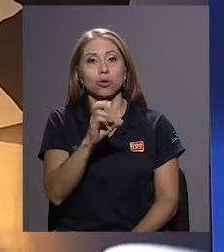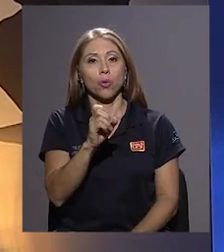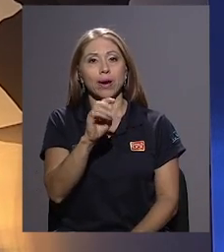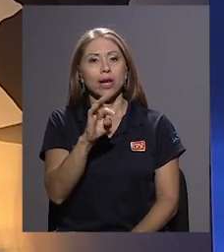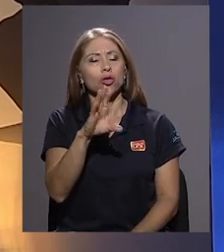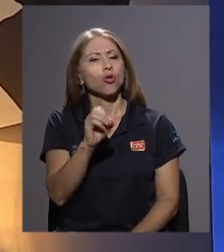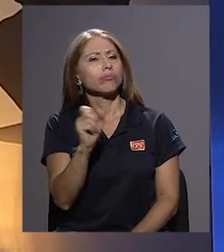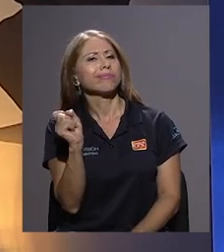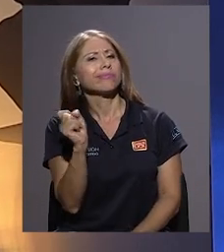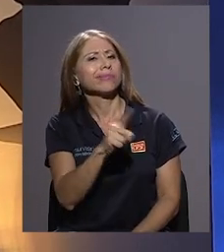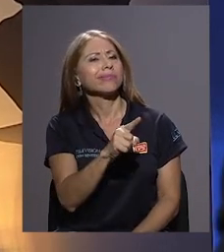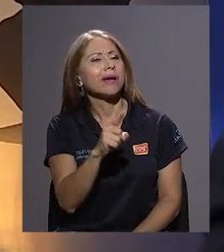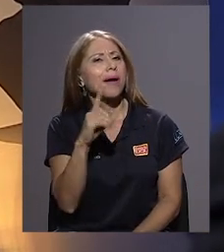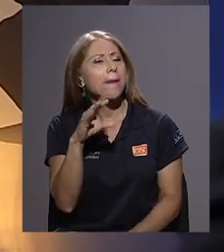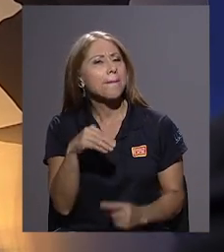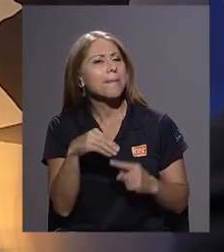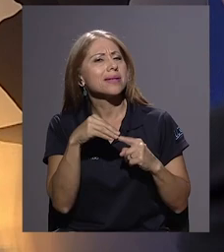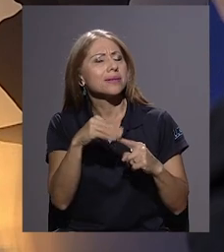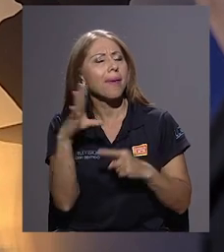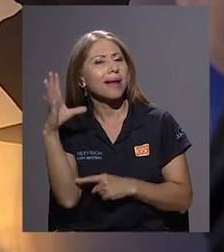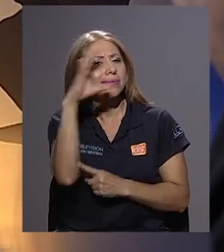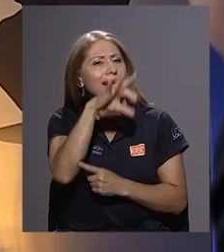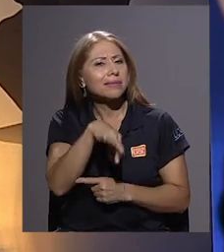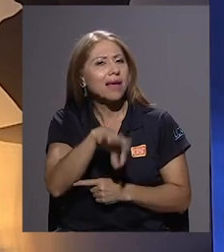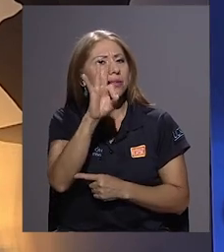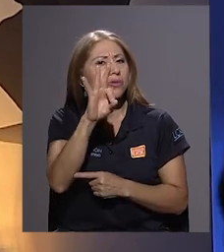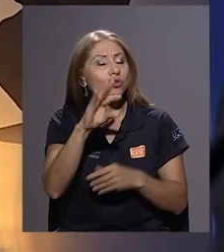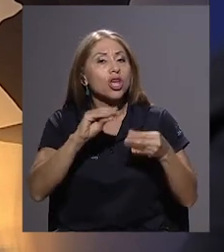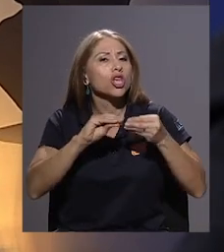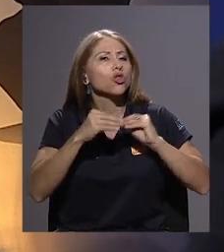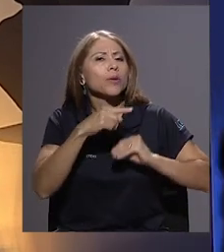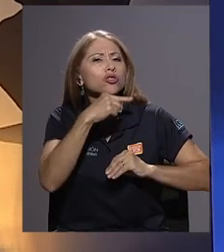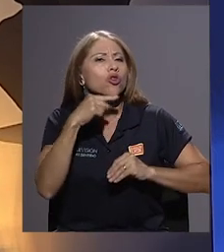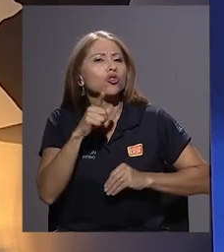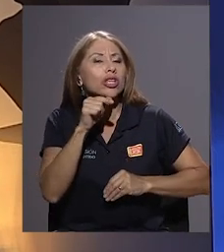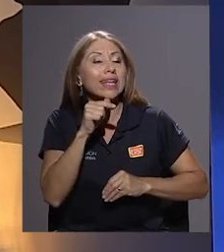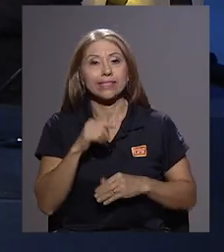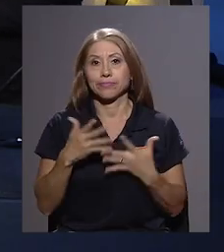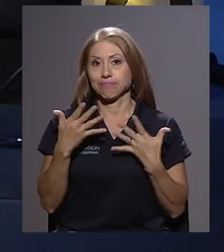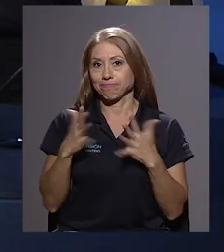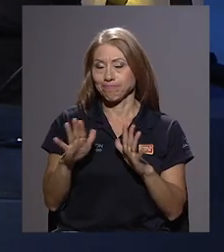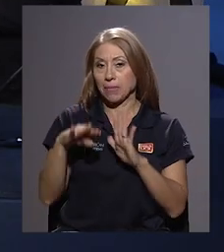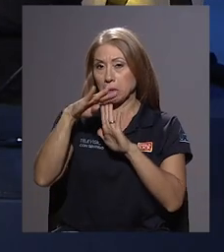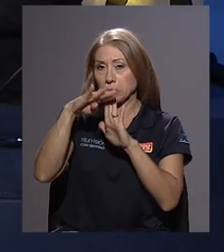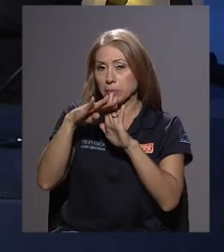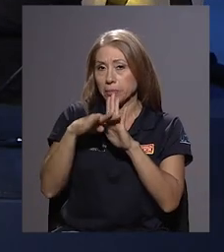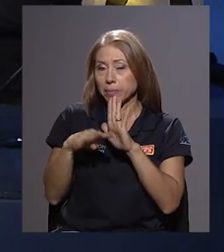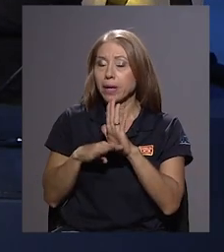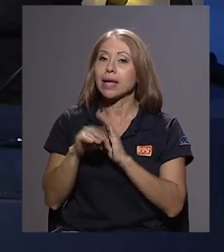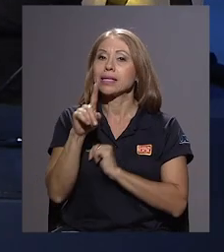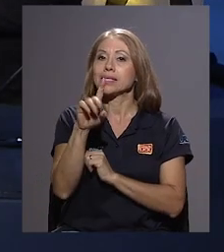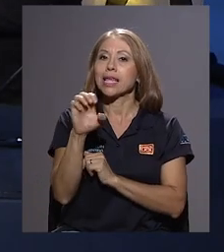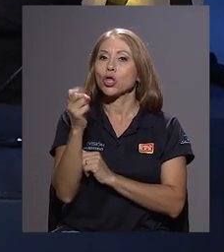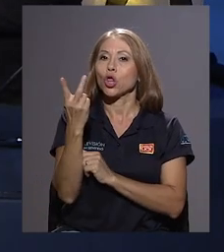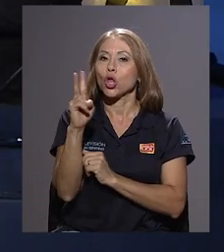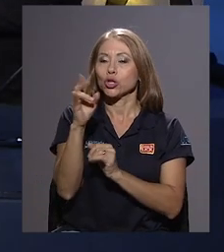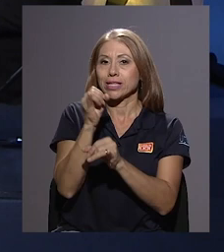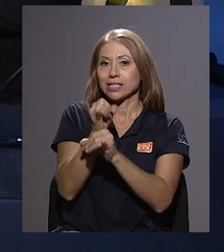¿Principales hallazgos y quiénes están en Números Rojos? Bueno, muy bien. De 112 instituciones que estudiamos,